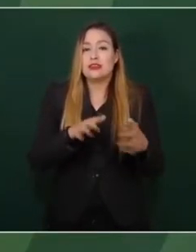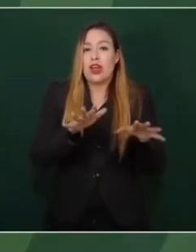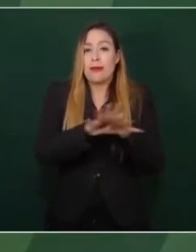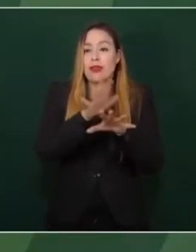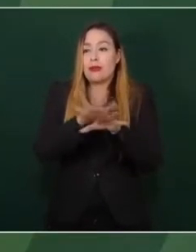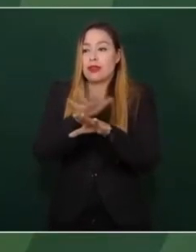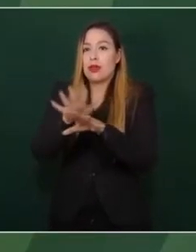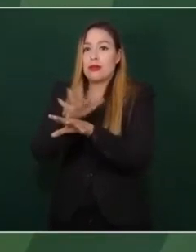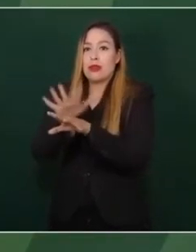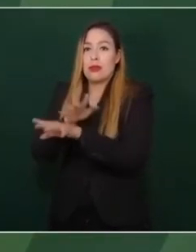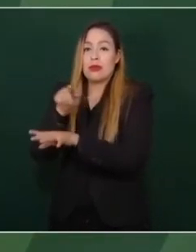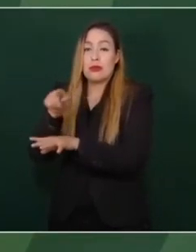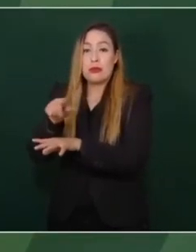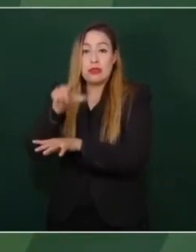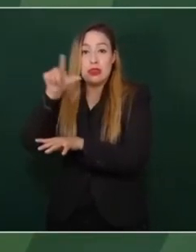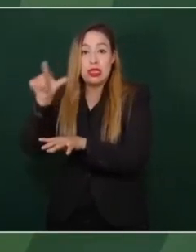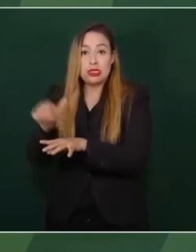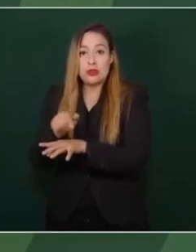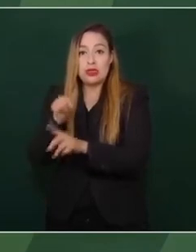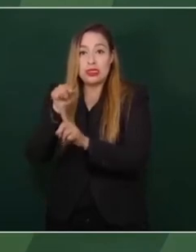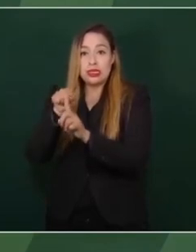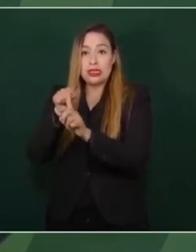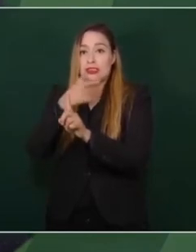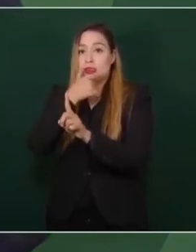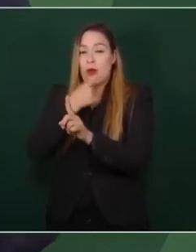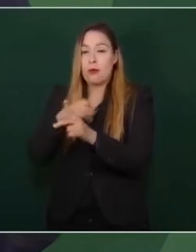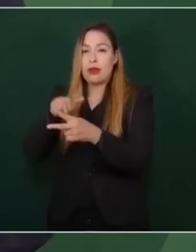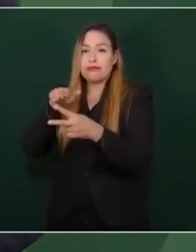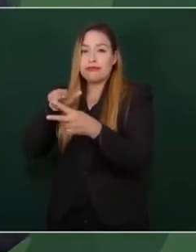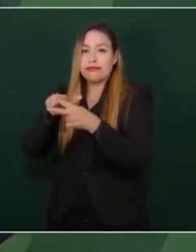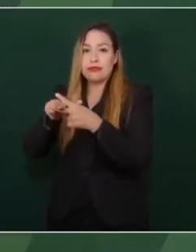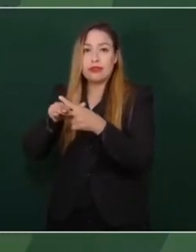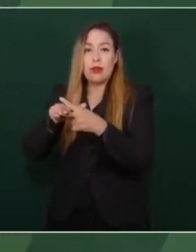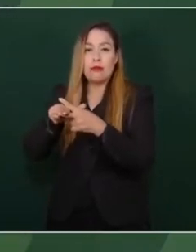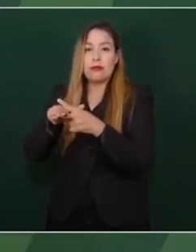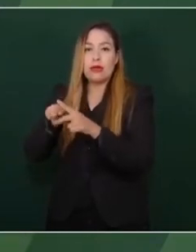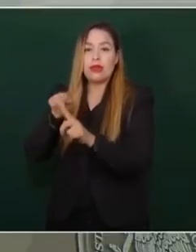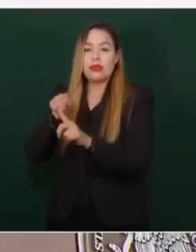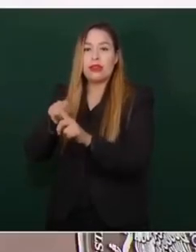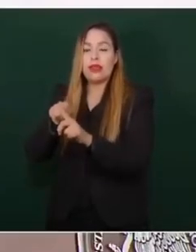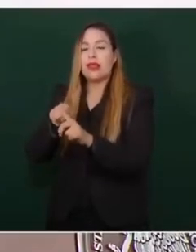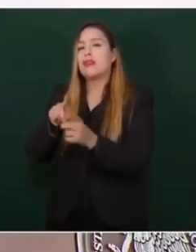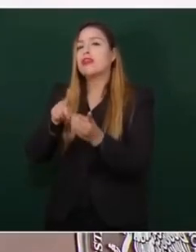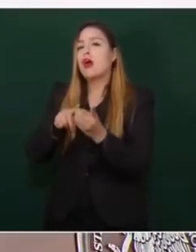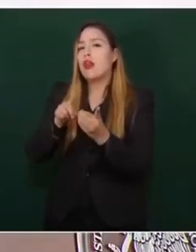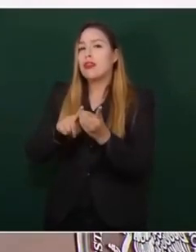en plena misa.